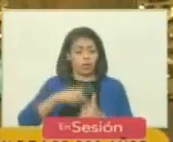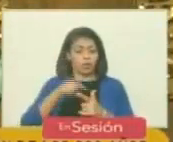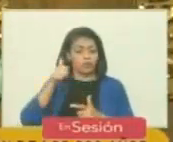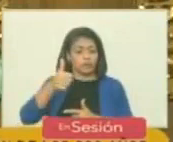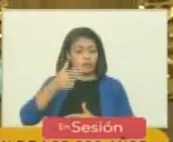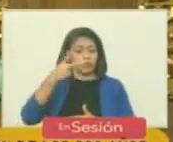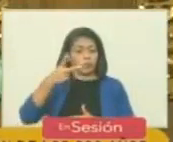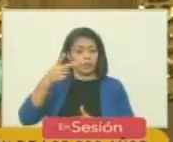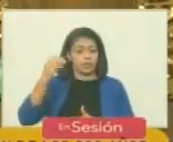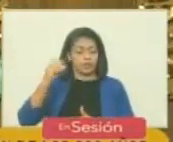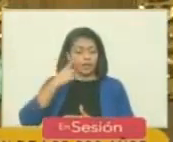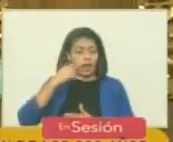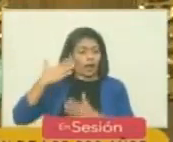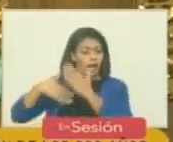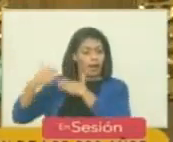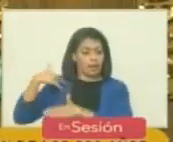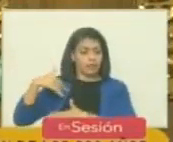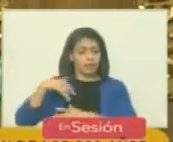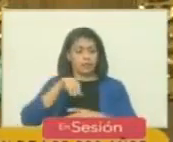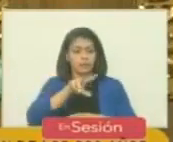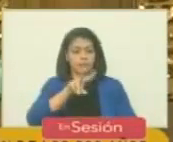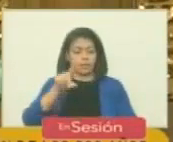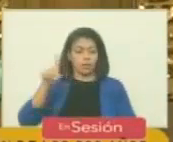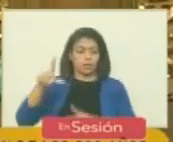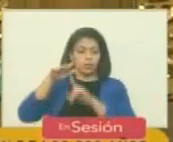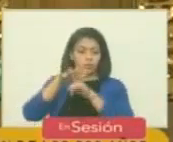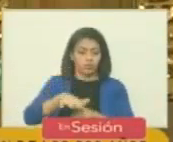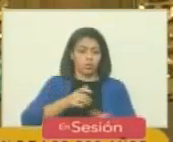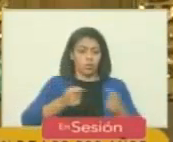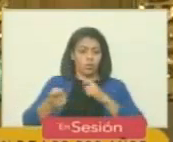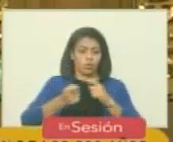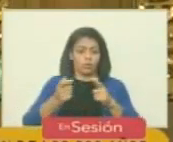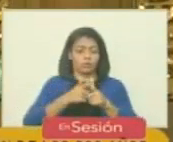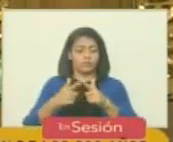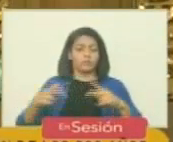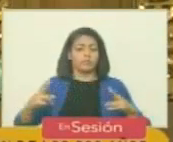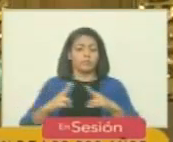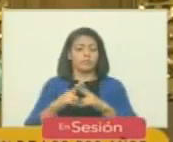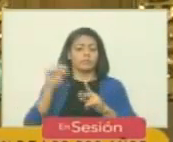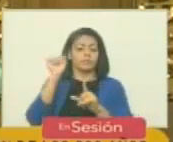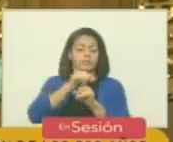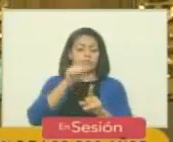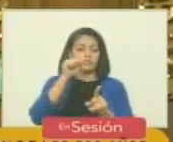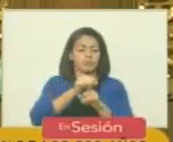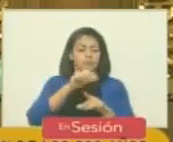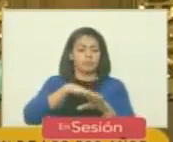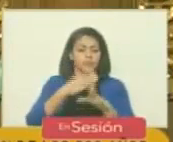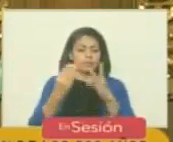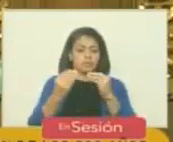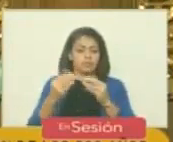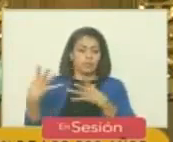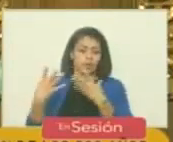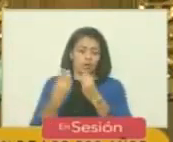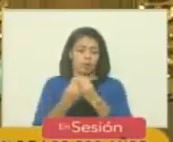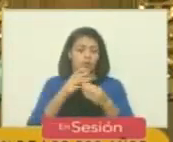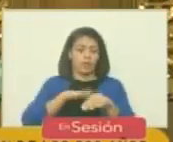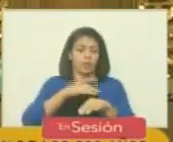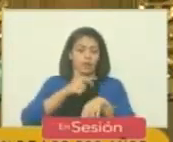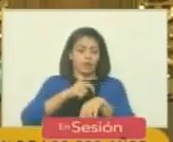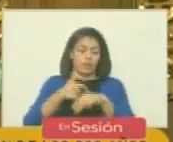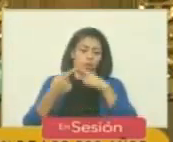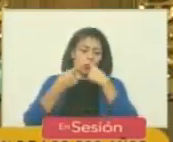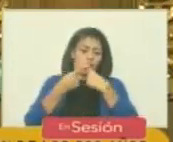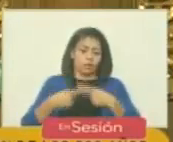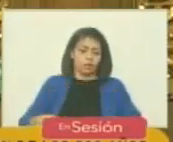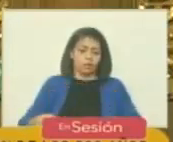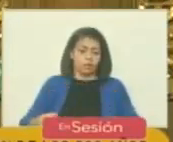encontrará unidos o dominados dijo el siglo 21 nos encontró luchando muy juntos por momentos y otras